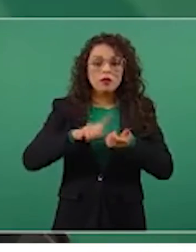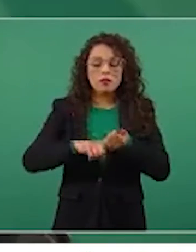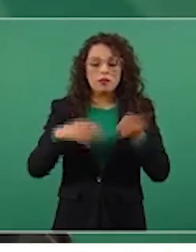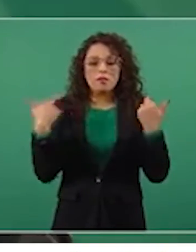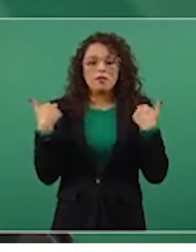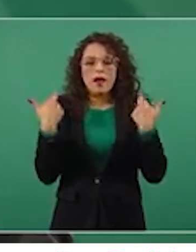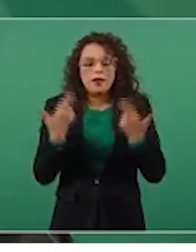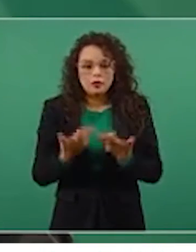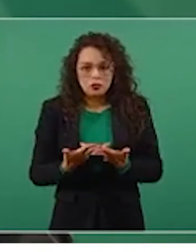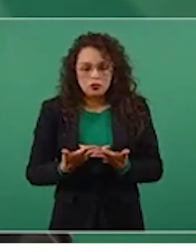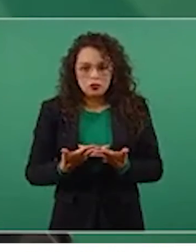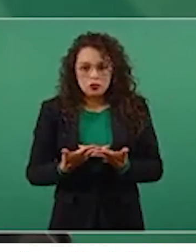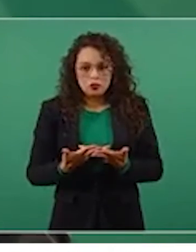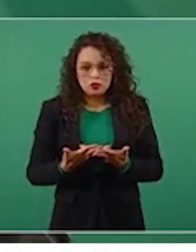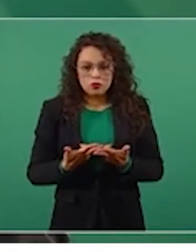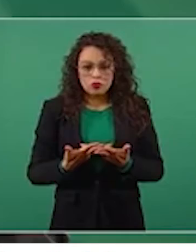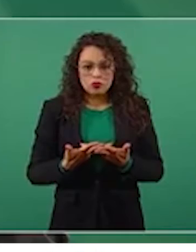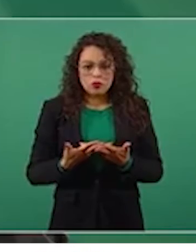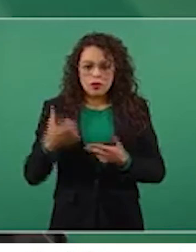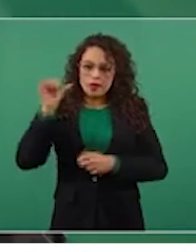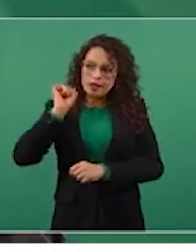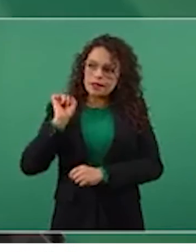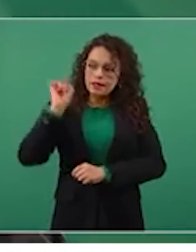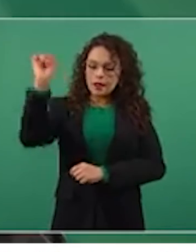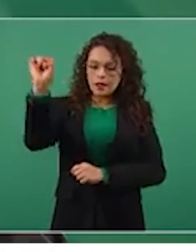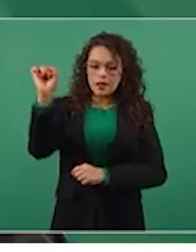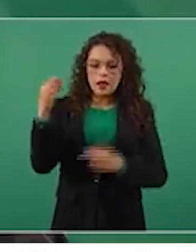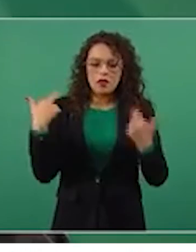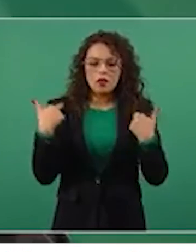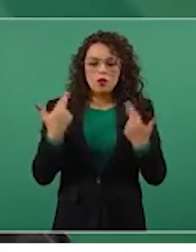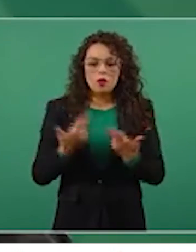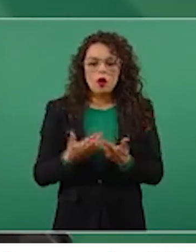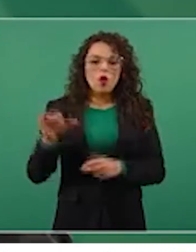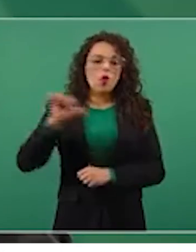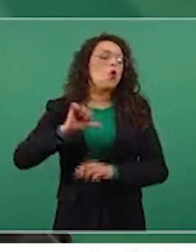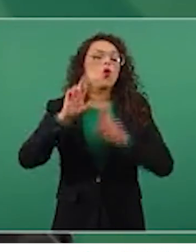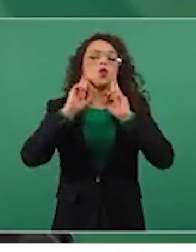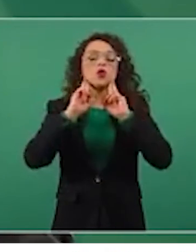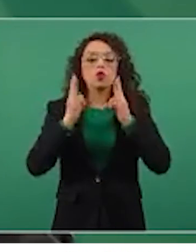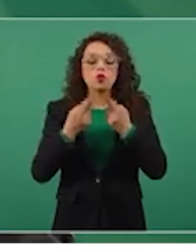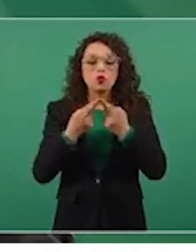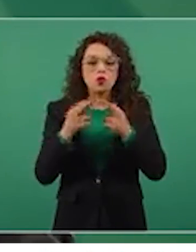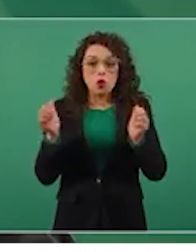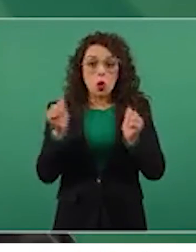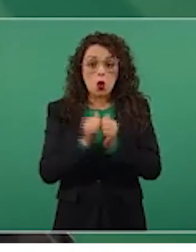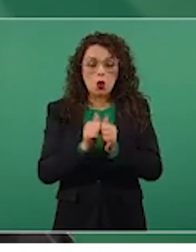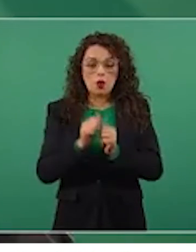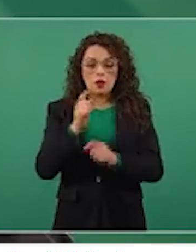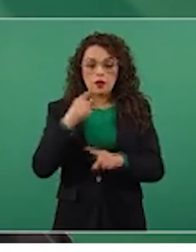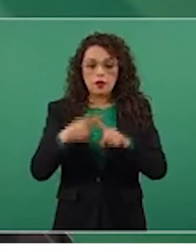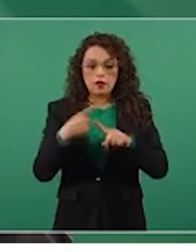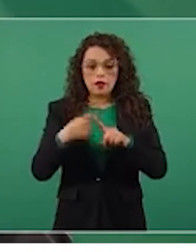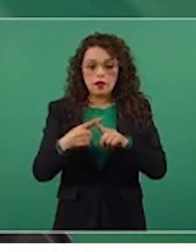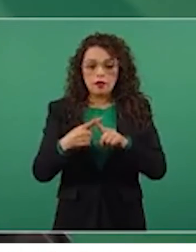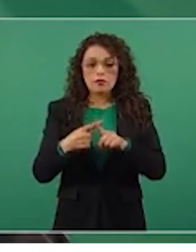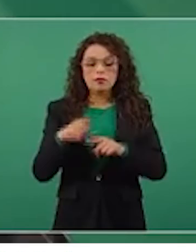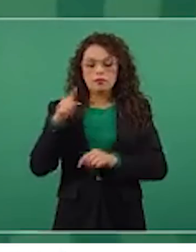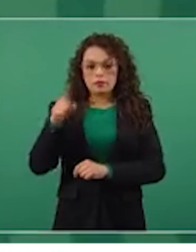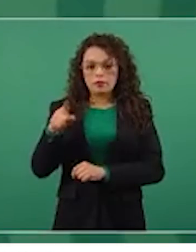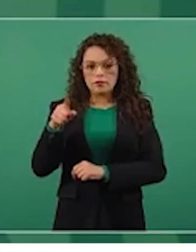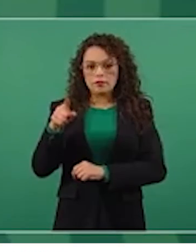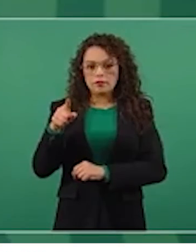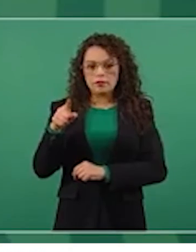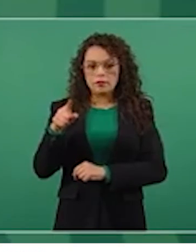del sindicato de maestros, con la secretaria de Educación,